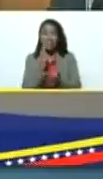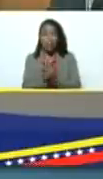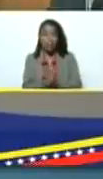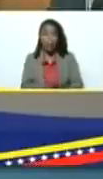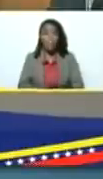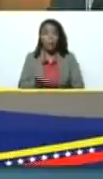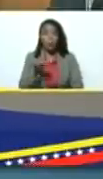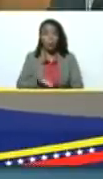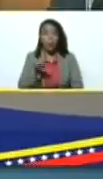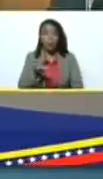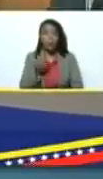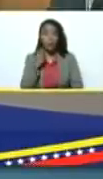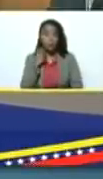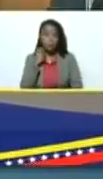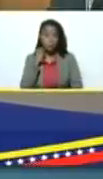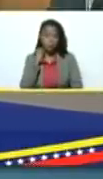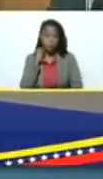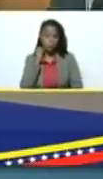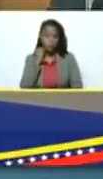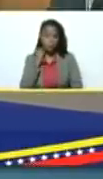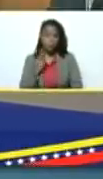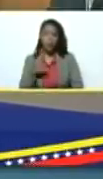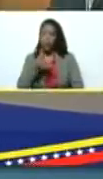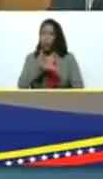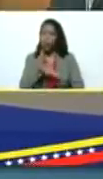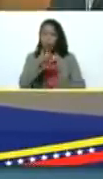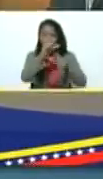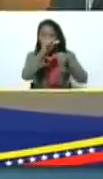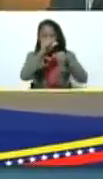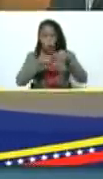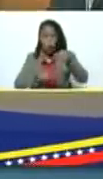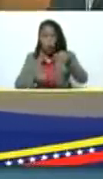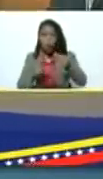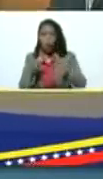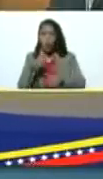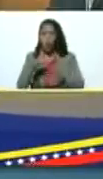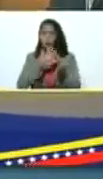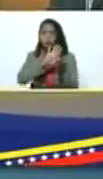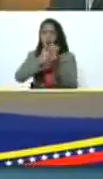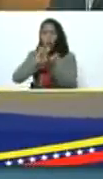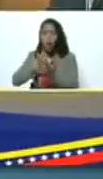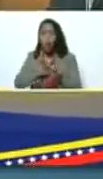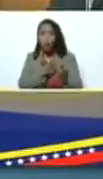importante. ¿Dónde está la lista de los que están conectados?